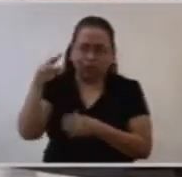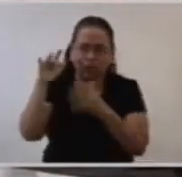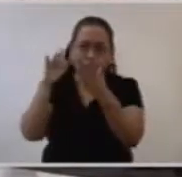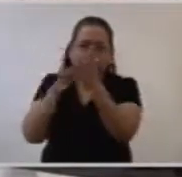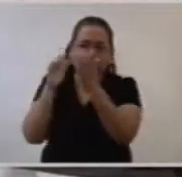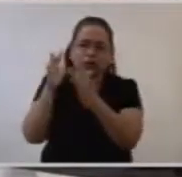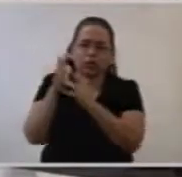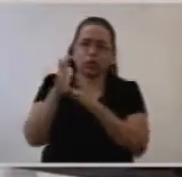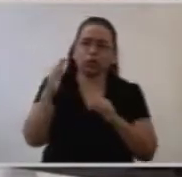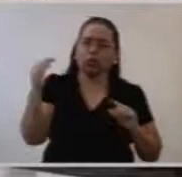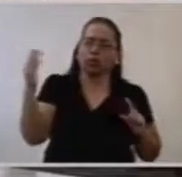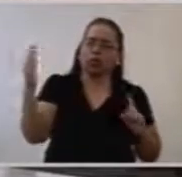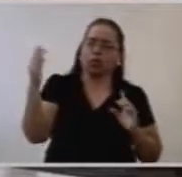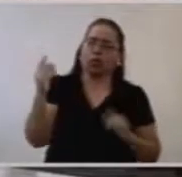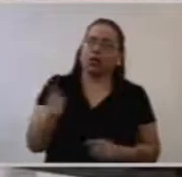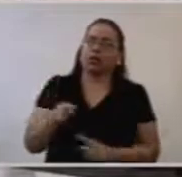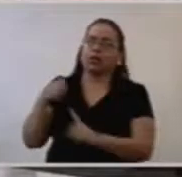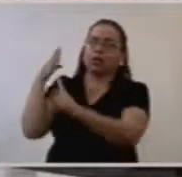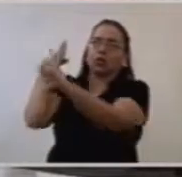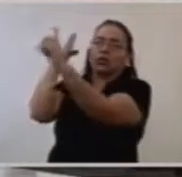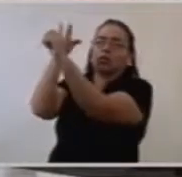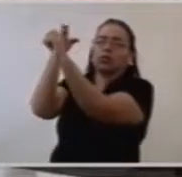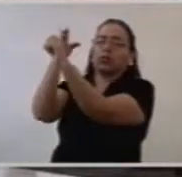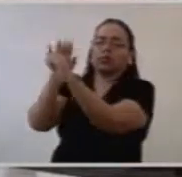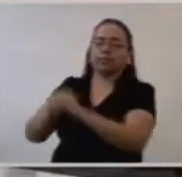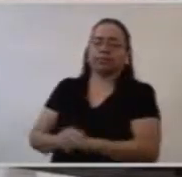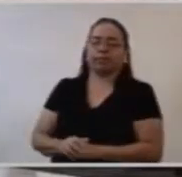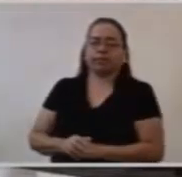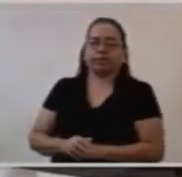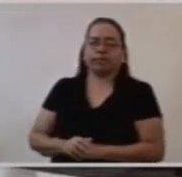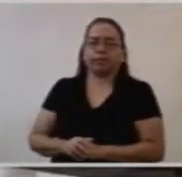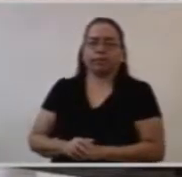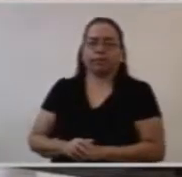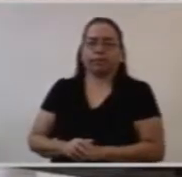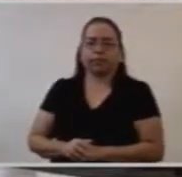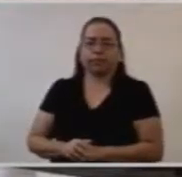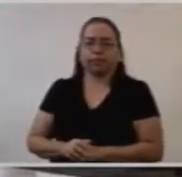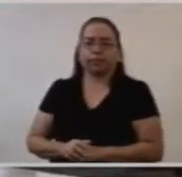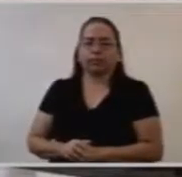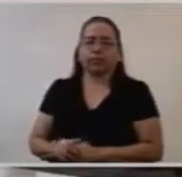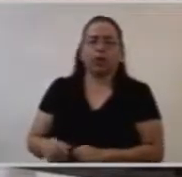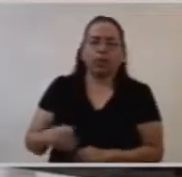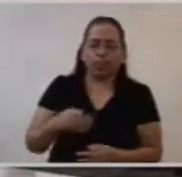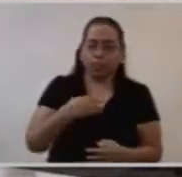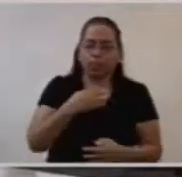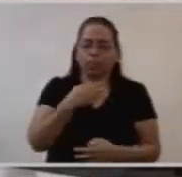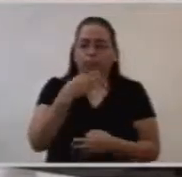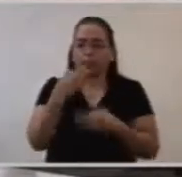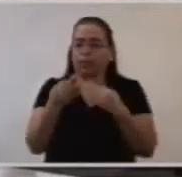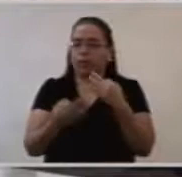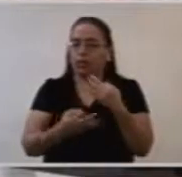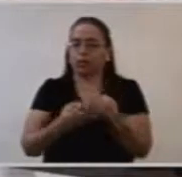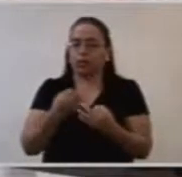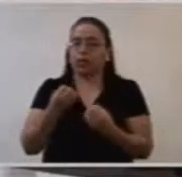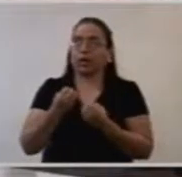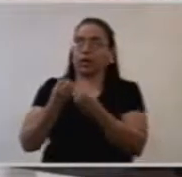Cuando Dios está en su lugar, todo tiene su lugar adecuado.